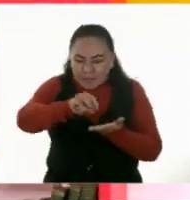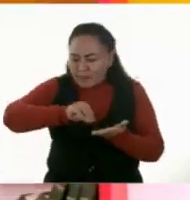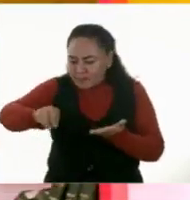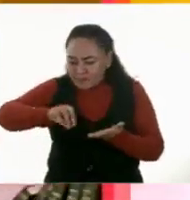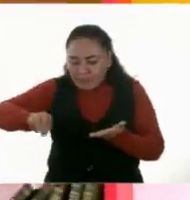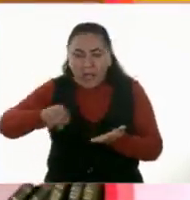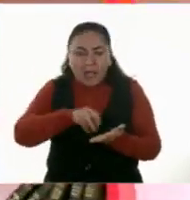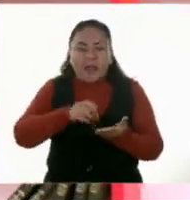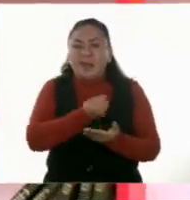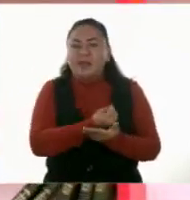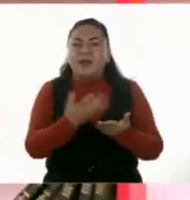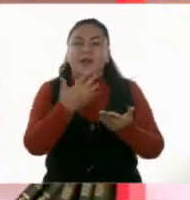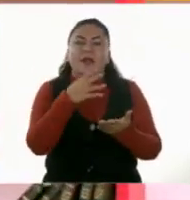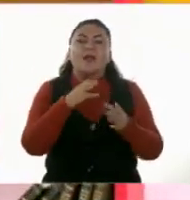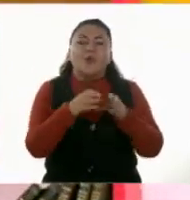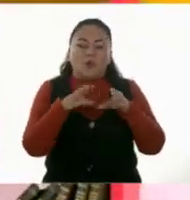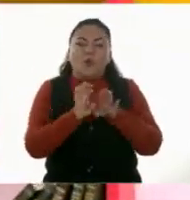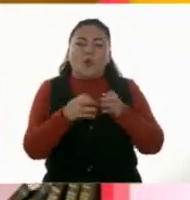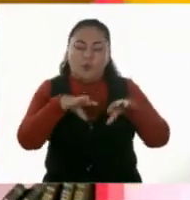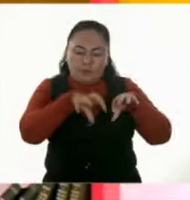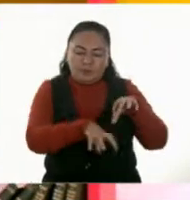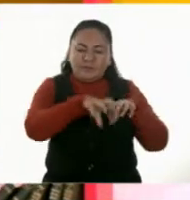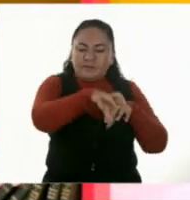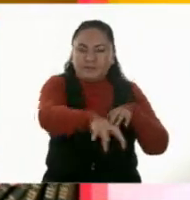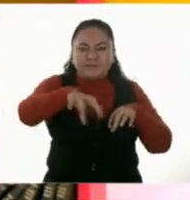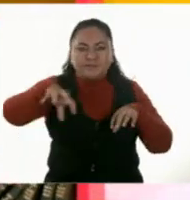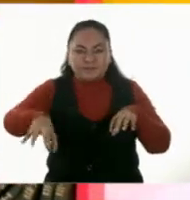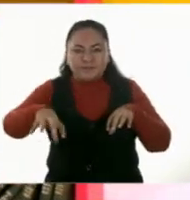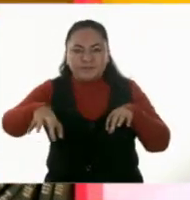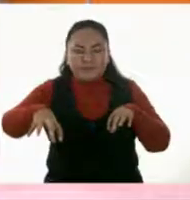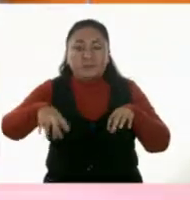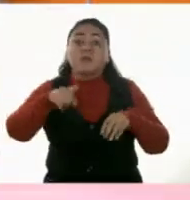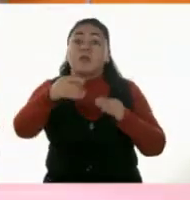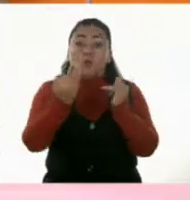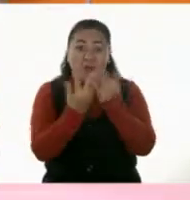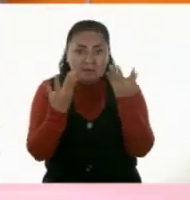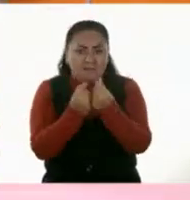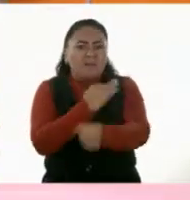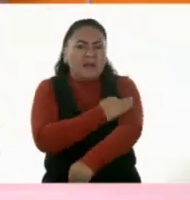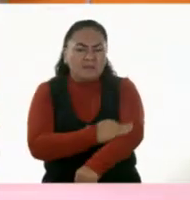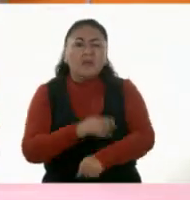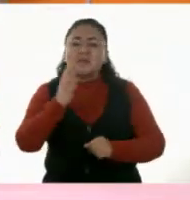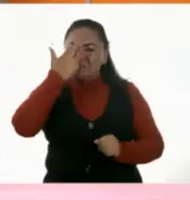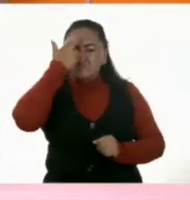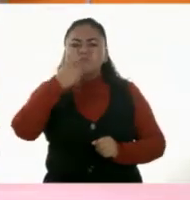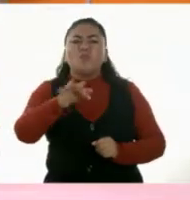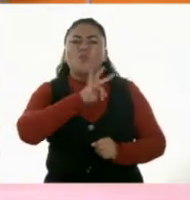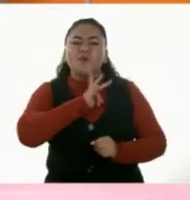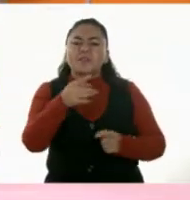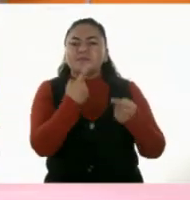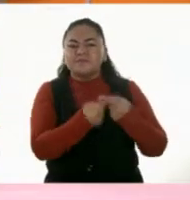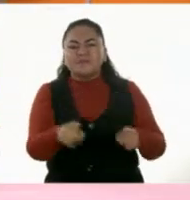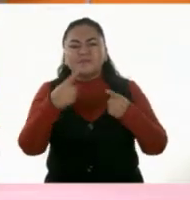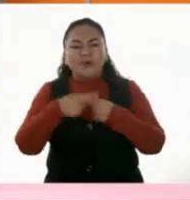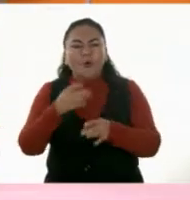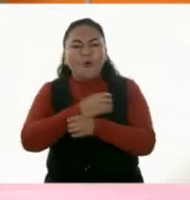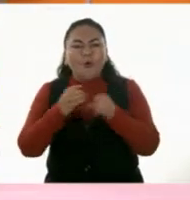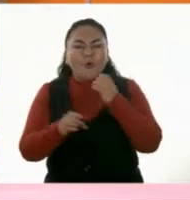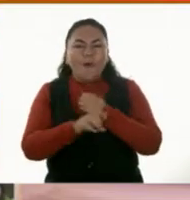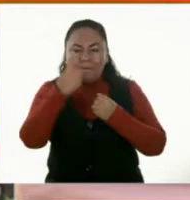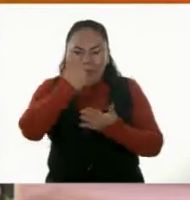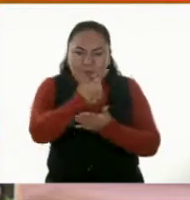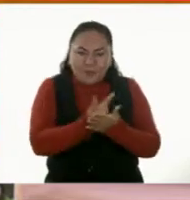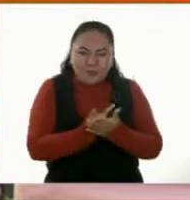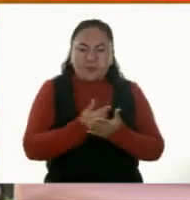Y formes grupos. En familia pongan este mismo reto. Recuerda que puedes ir formando tu colección de objetos para